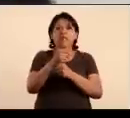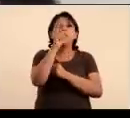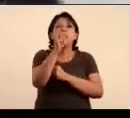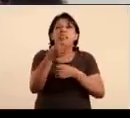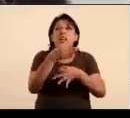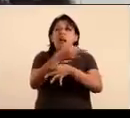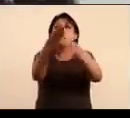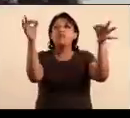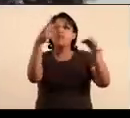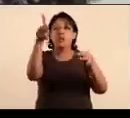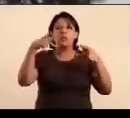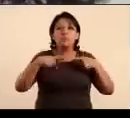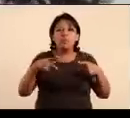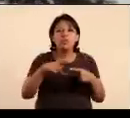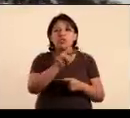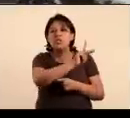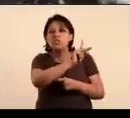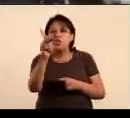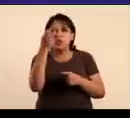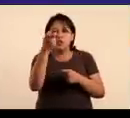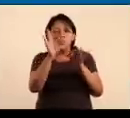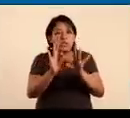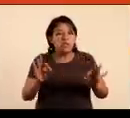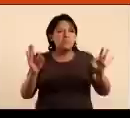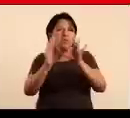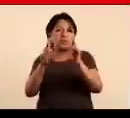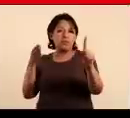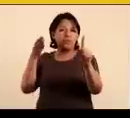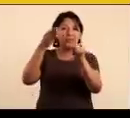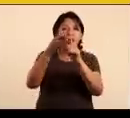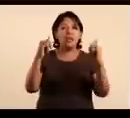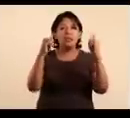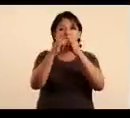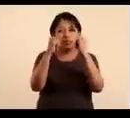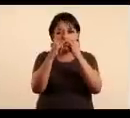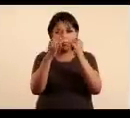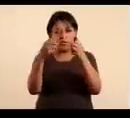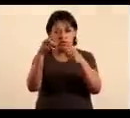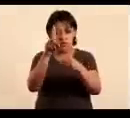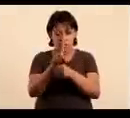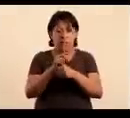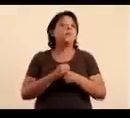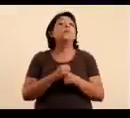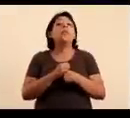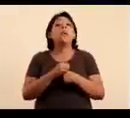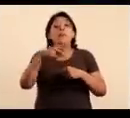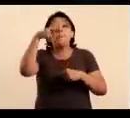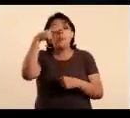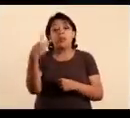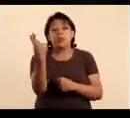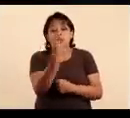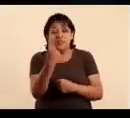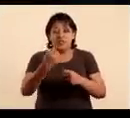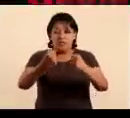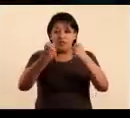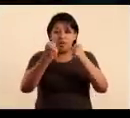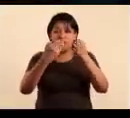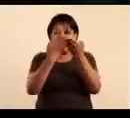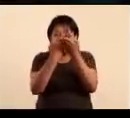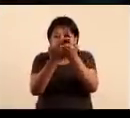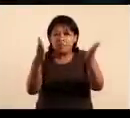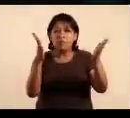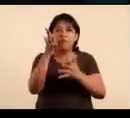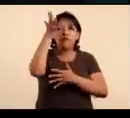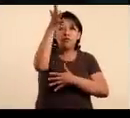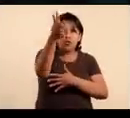social de que las personas son el centro y el fin de las instituciones sociales. México debe fortalecer su horizonte de futuro y lo hará con